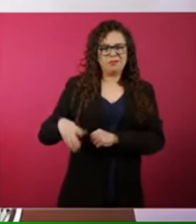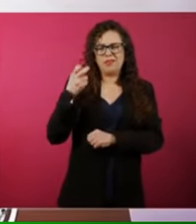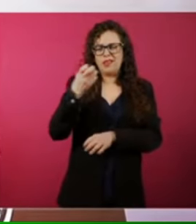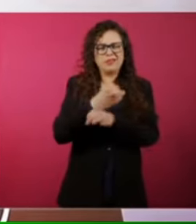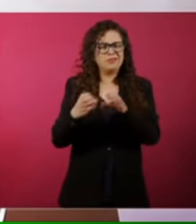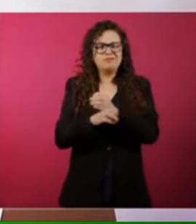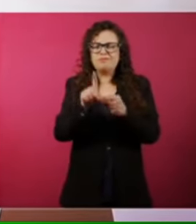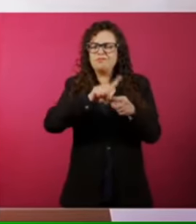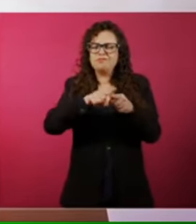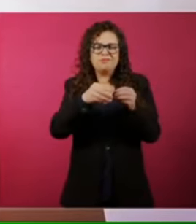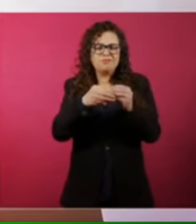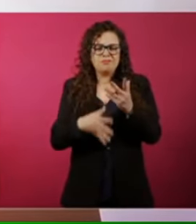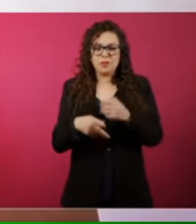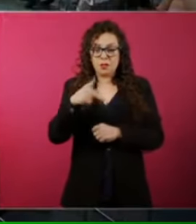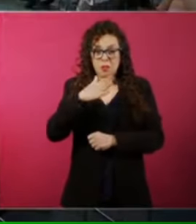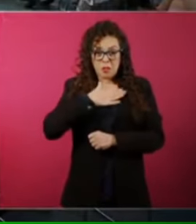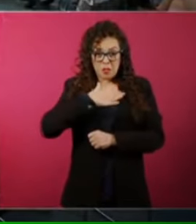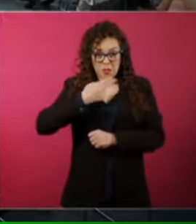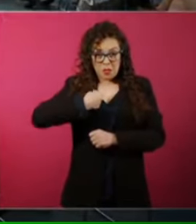no somos respetuosos